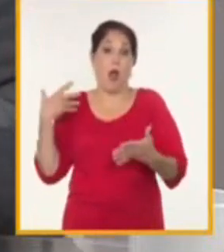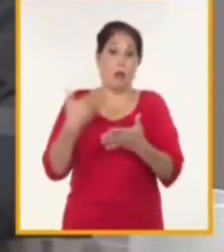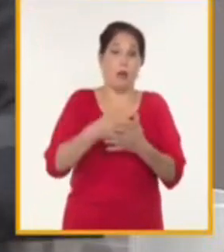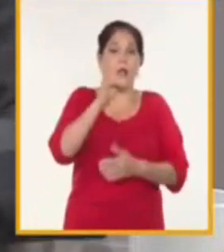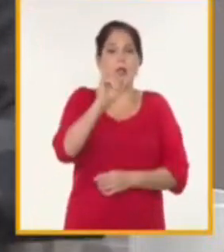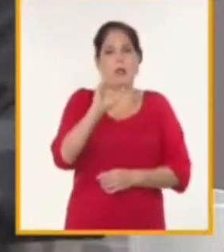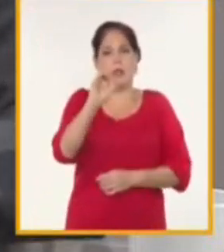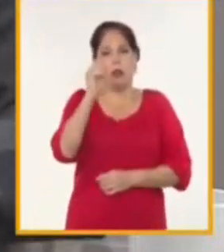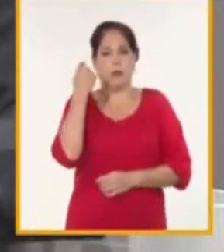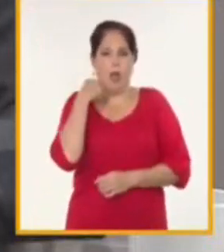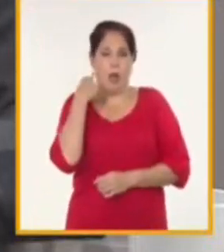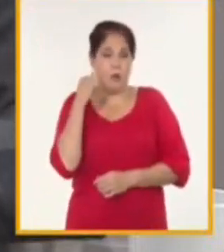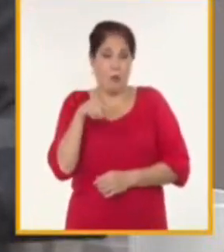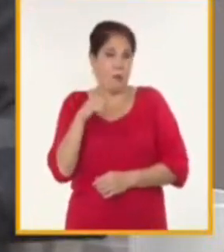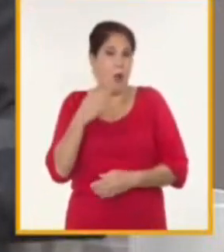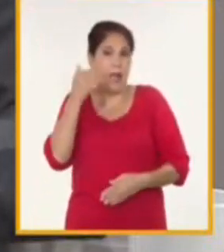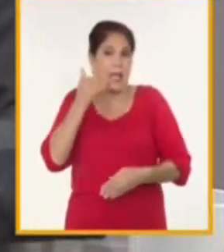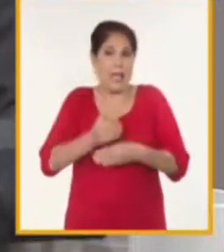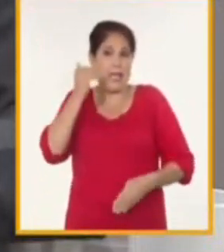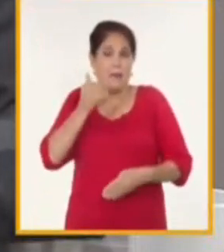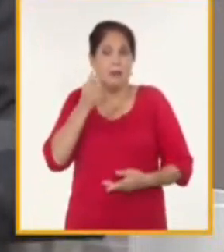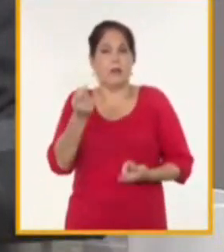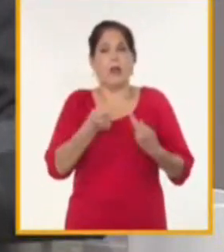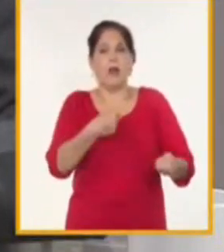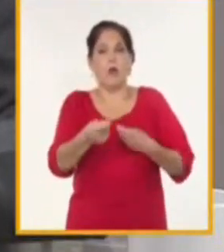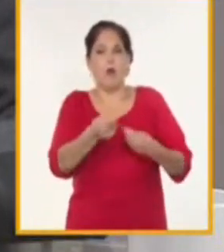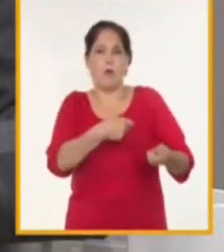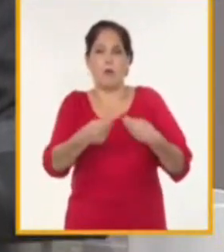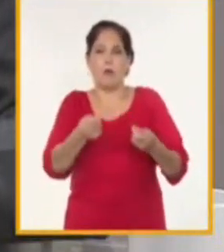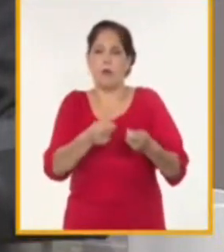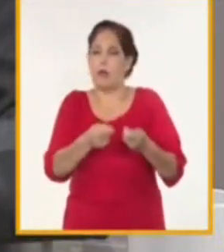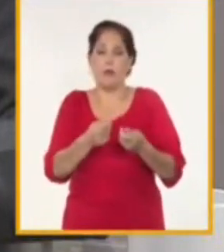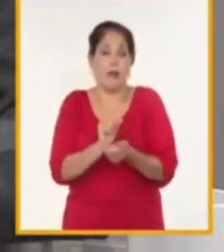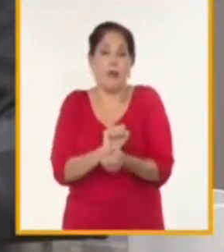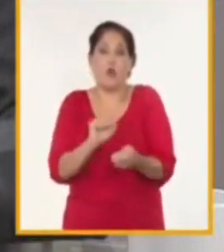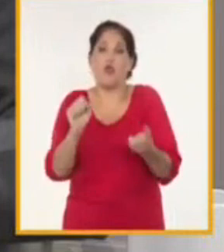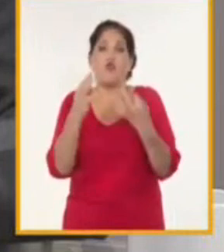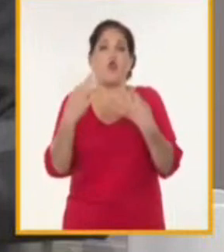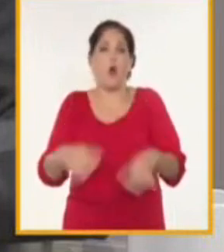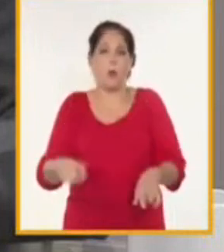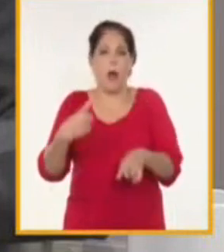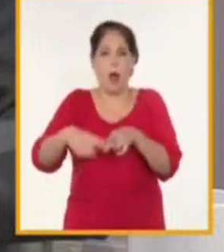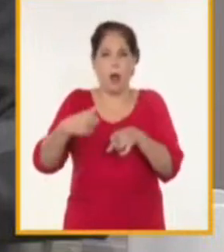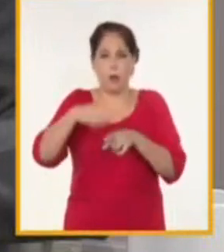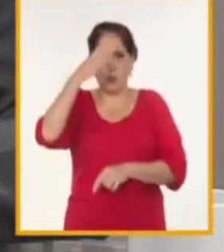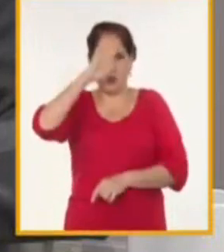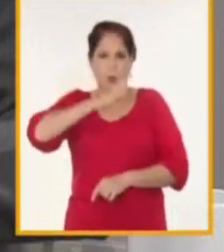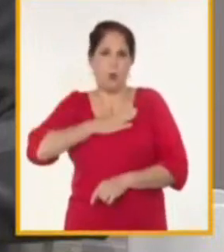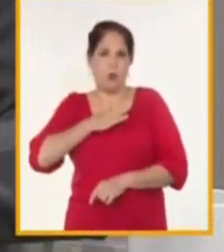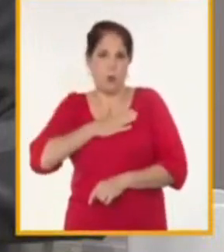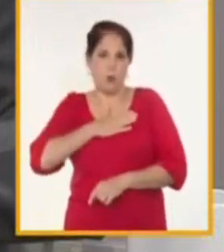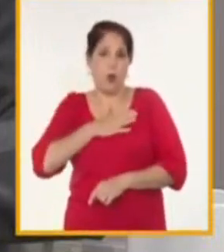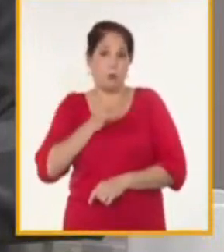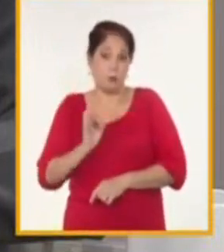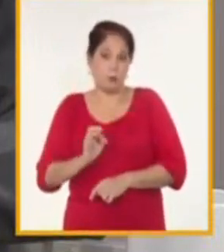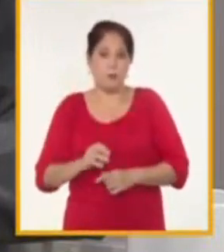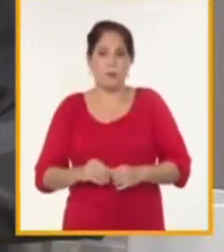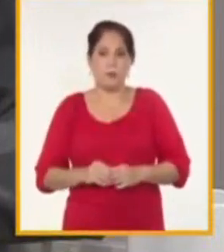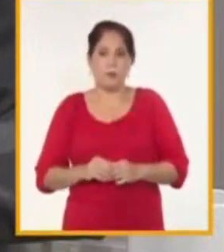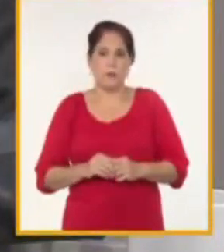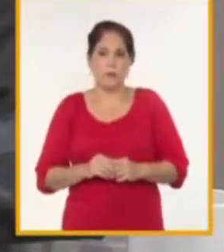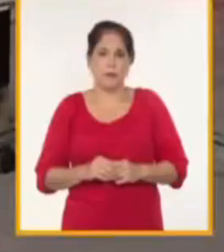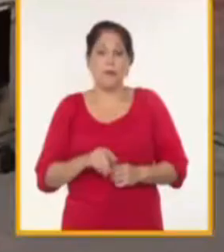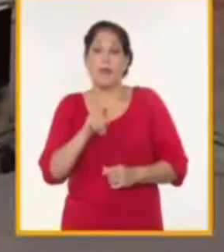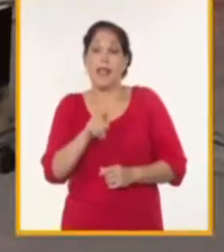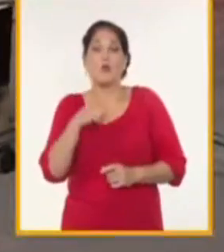y que limita la comercialización de manera libre y natural de productos cubanos hacia ese mercado. Aunque